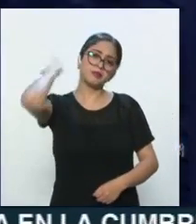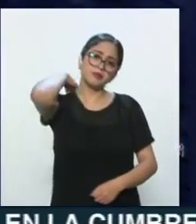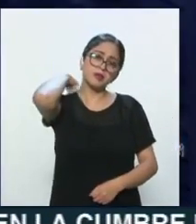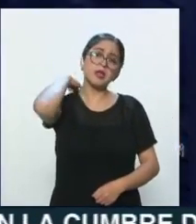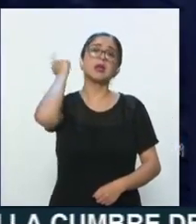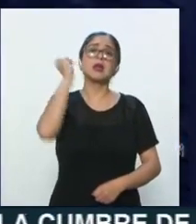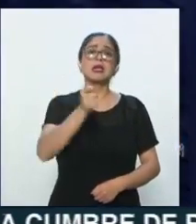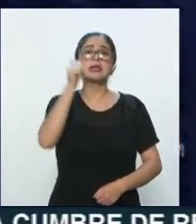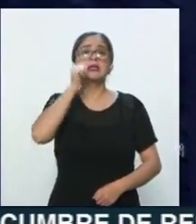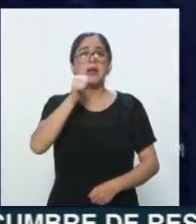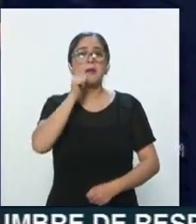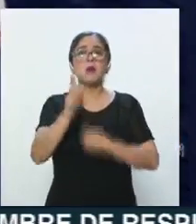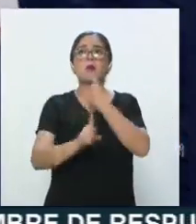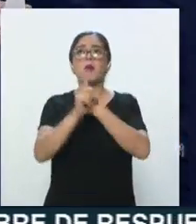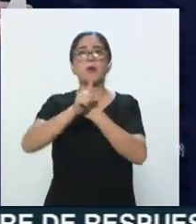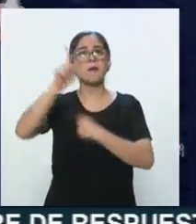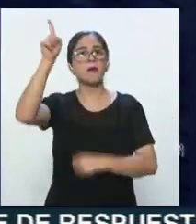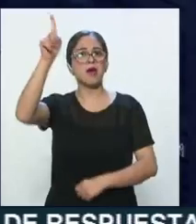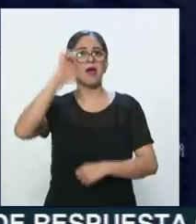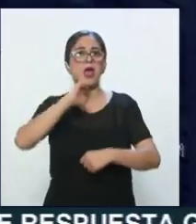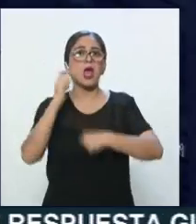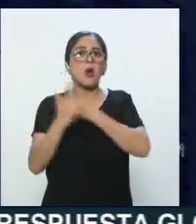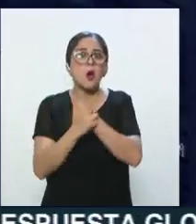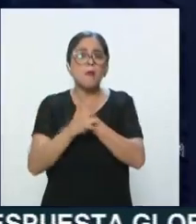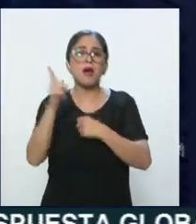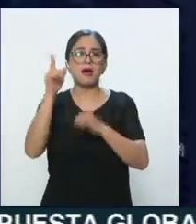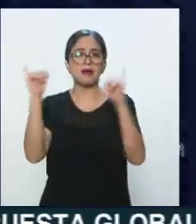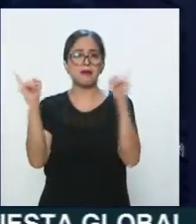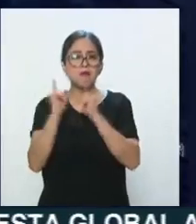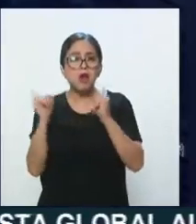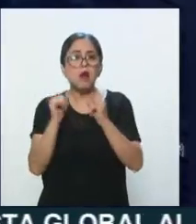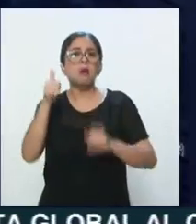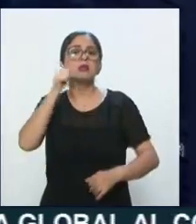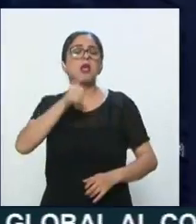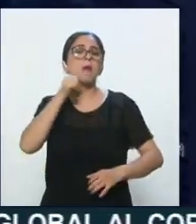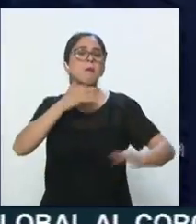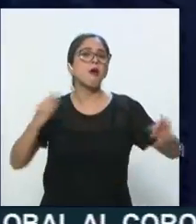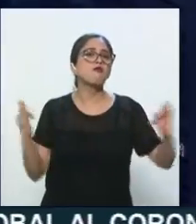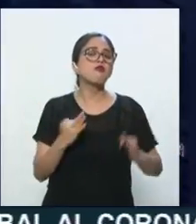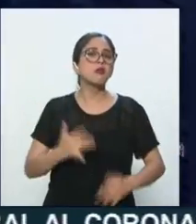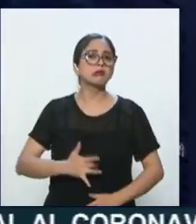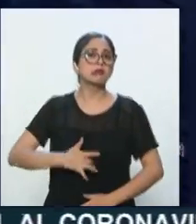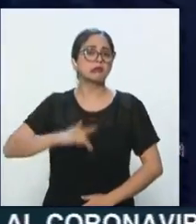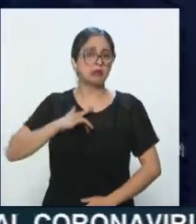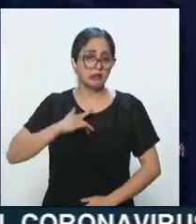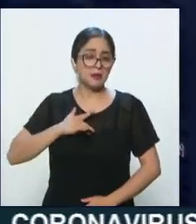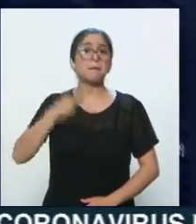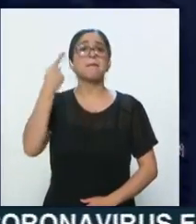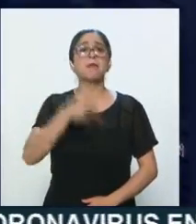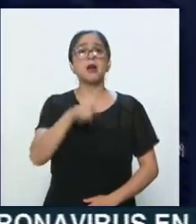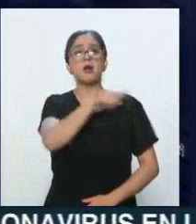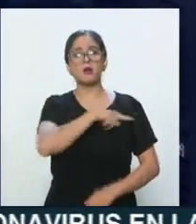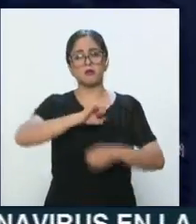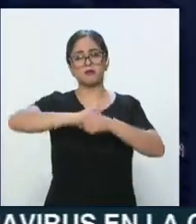meses de invierno. En Europa hace mucho frío. Y miren, las regiones más afectadas por el COVID-19, que son Lombardía y Véneto,